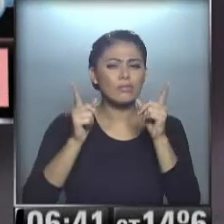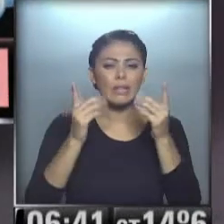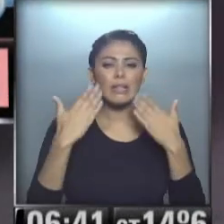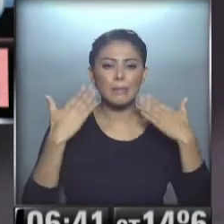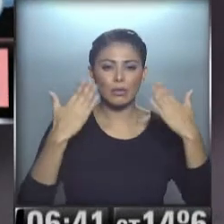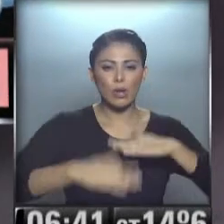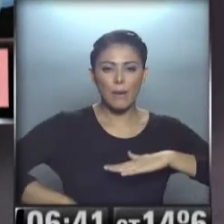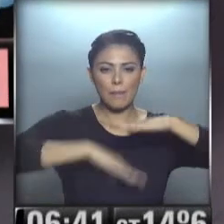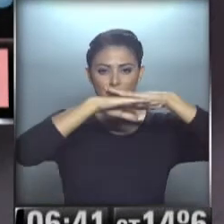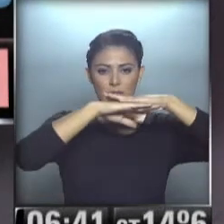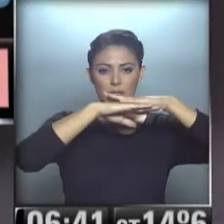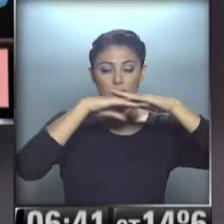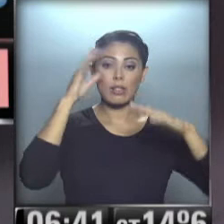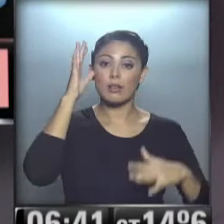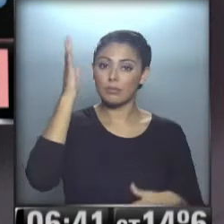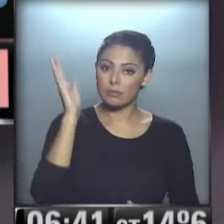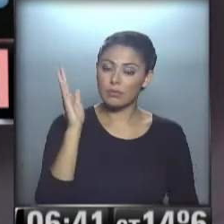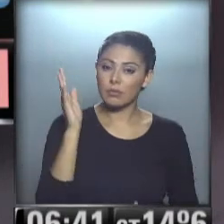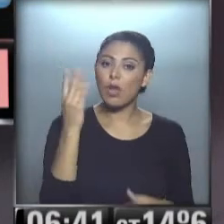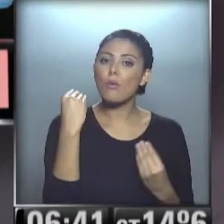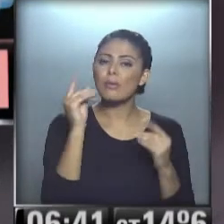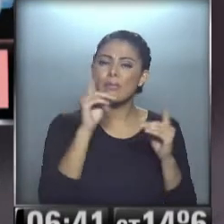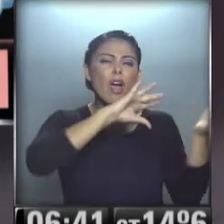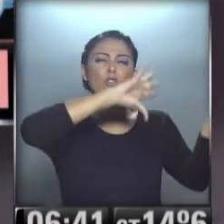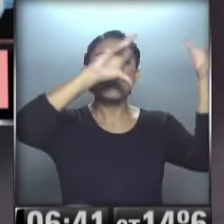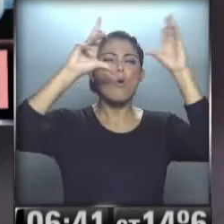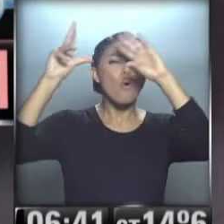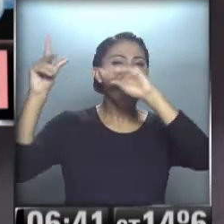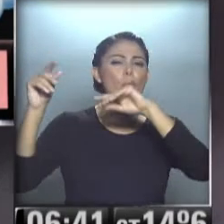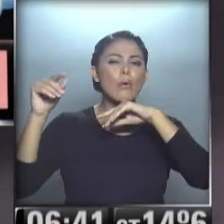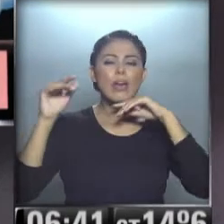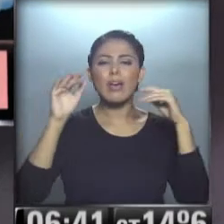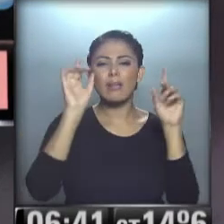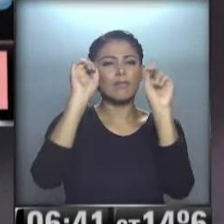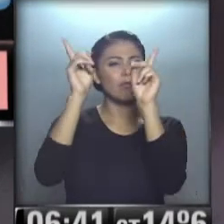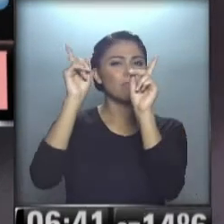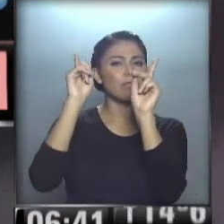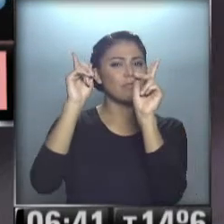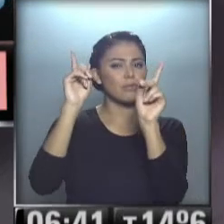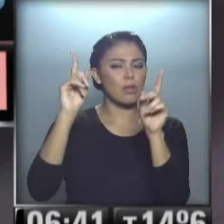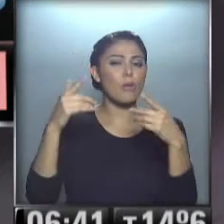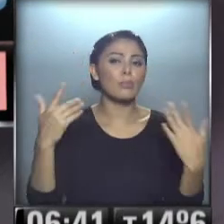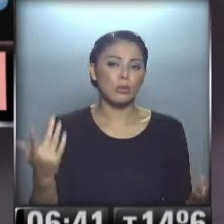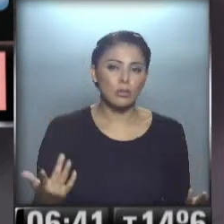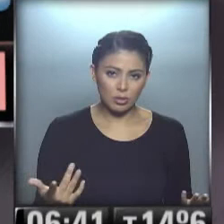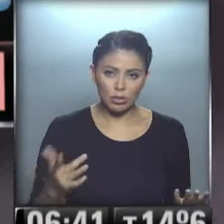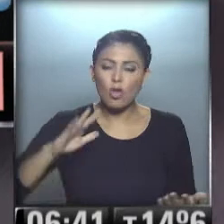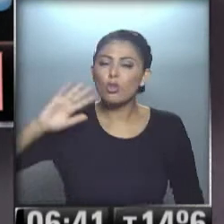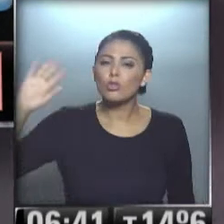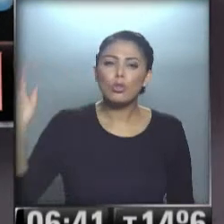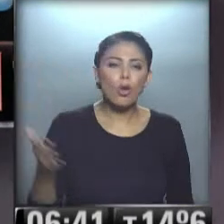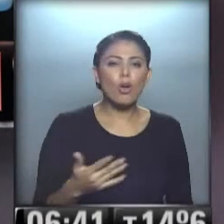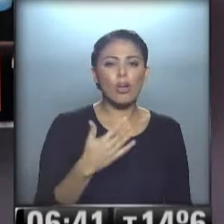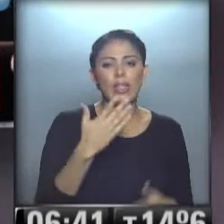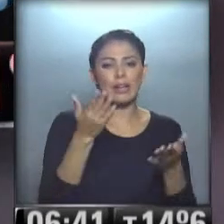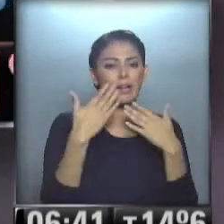temperatura máxima... ...muy alta... ...porque toda esa nubosidad... ...hace como frazadita ahí... ...manteniendo... ...toda, toda,